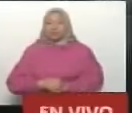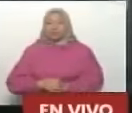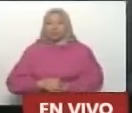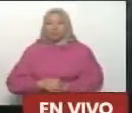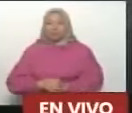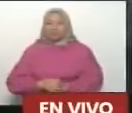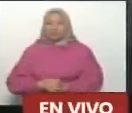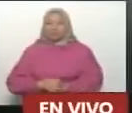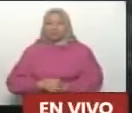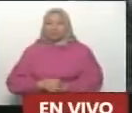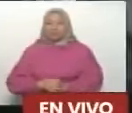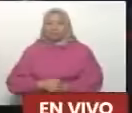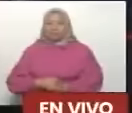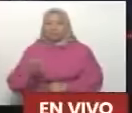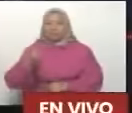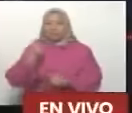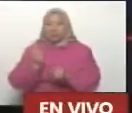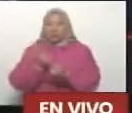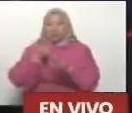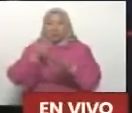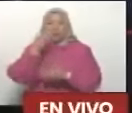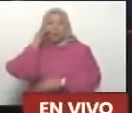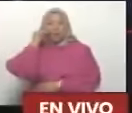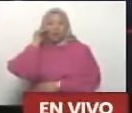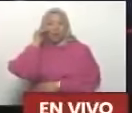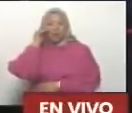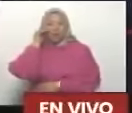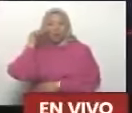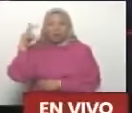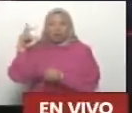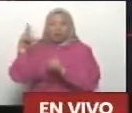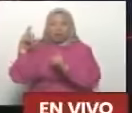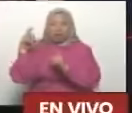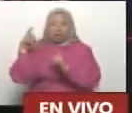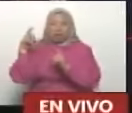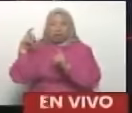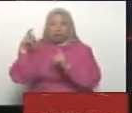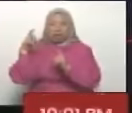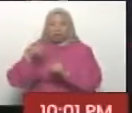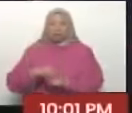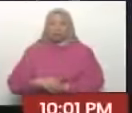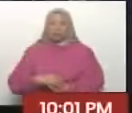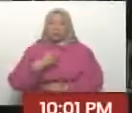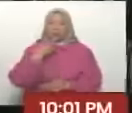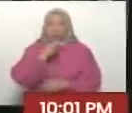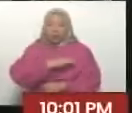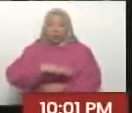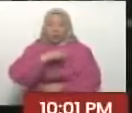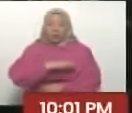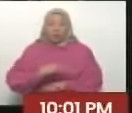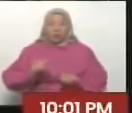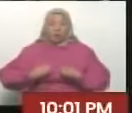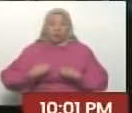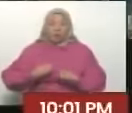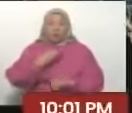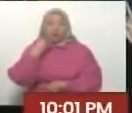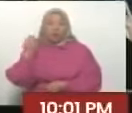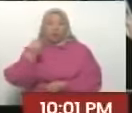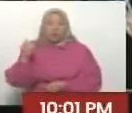foto aquí para publicarla en el Face. Ajá. Gran misión Venezuela, joven.